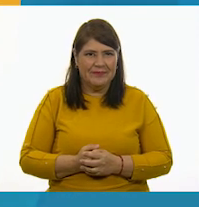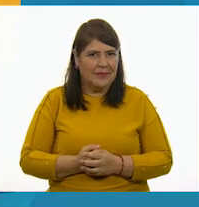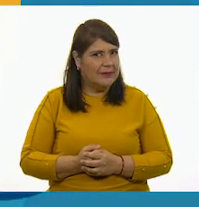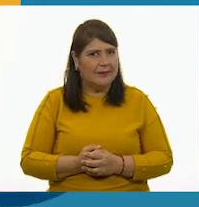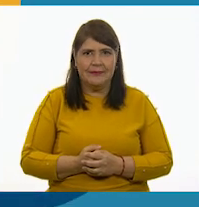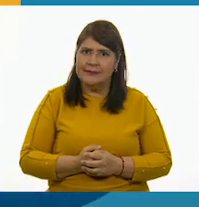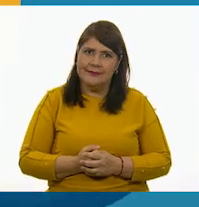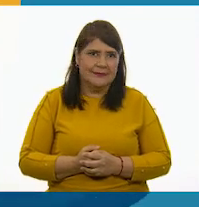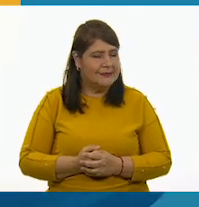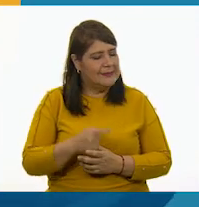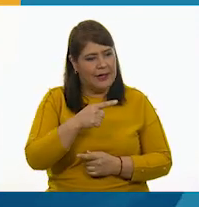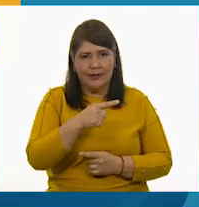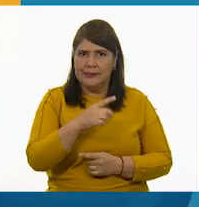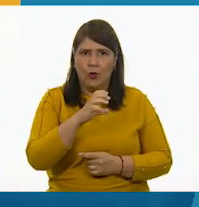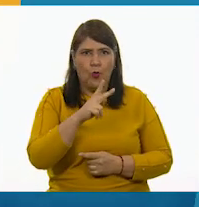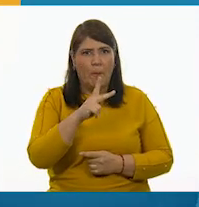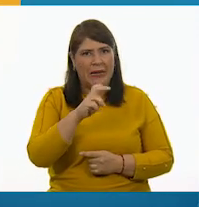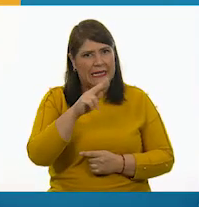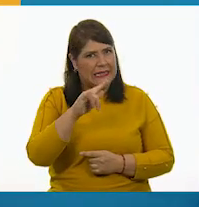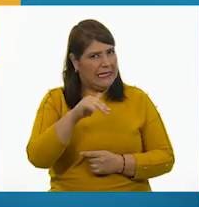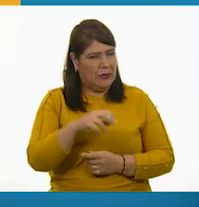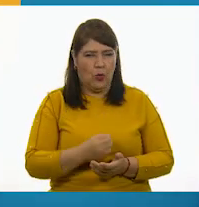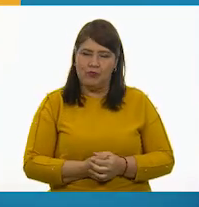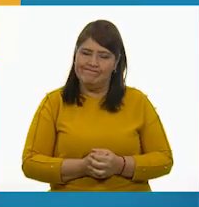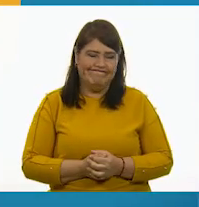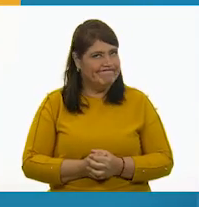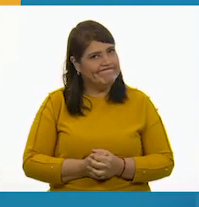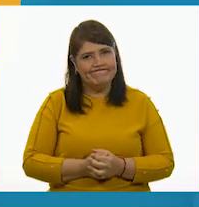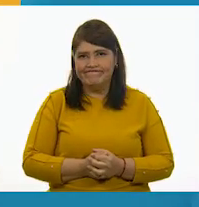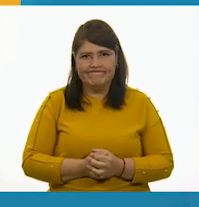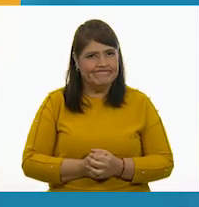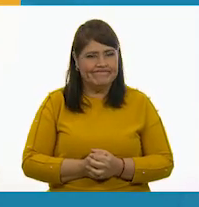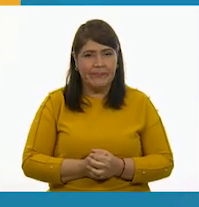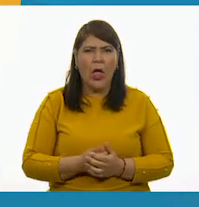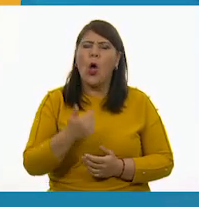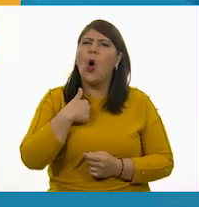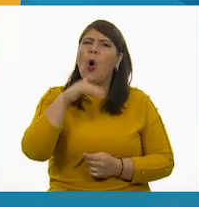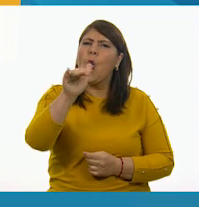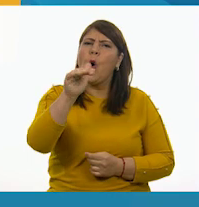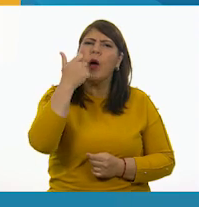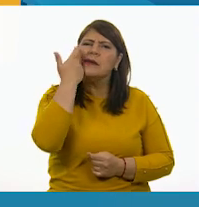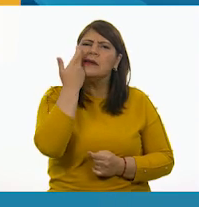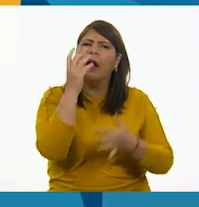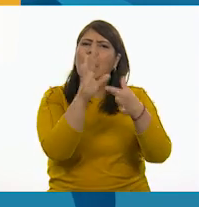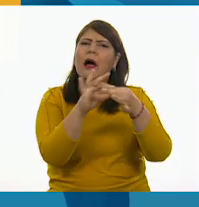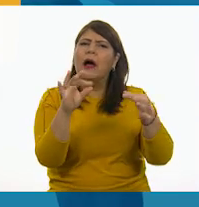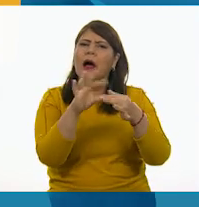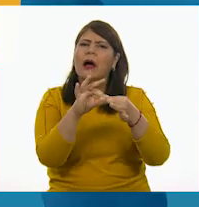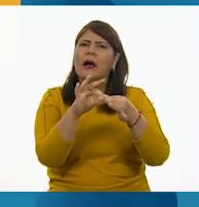¡Ay, ese Cupertino! Bueno, este, les quería platicar de...